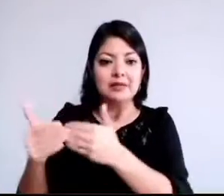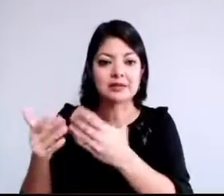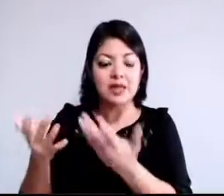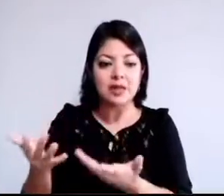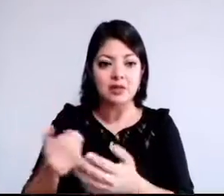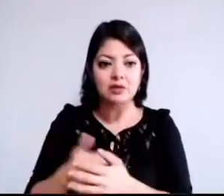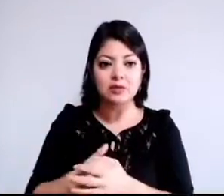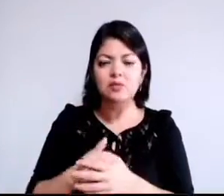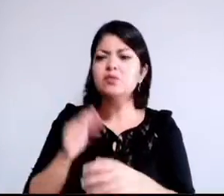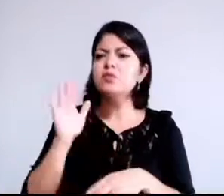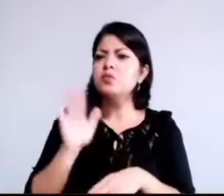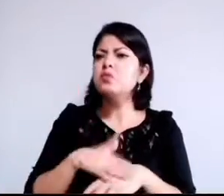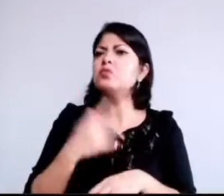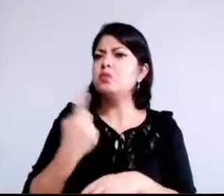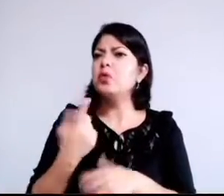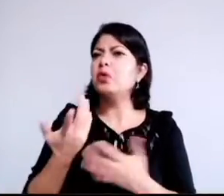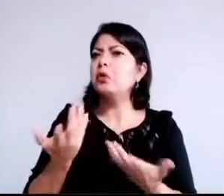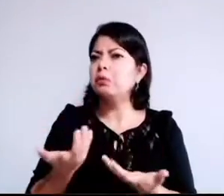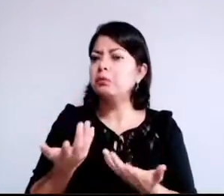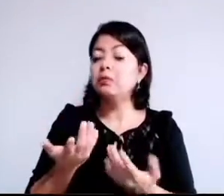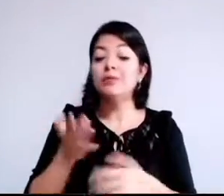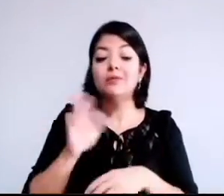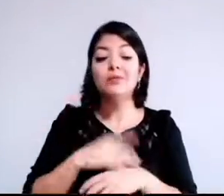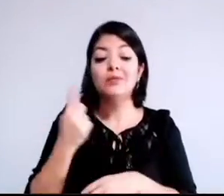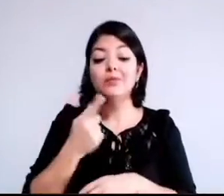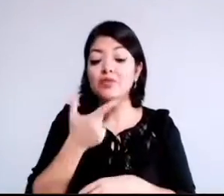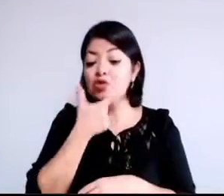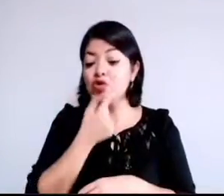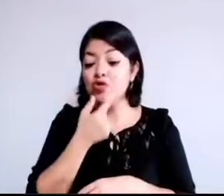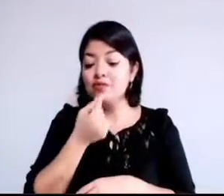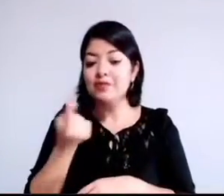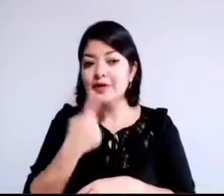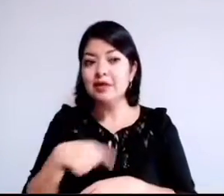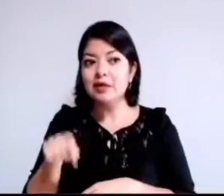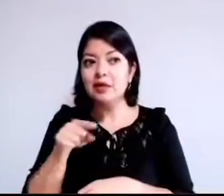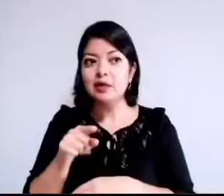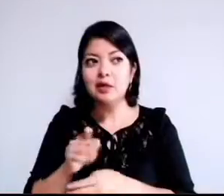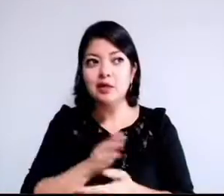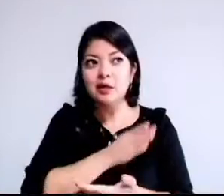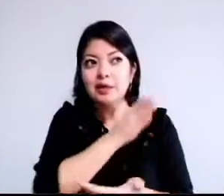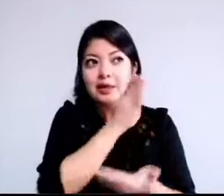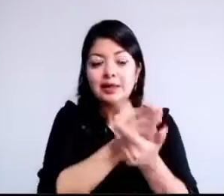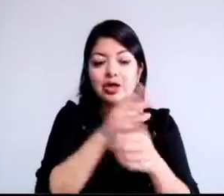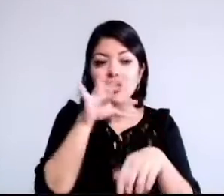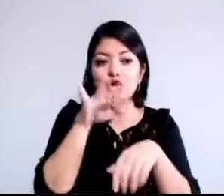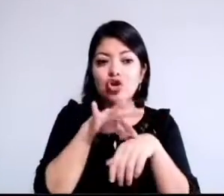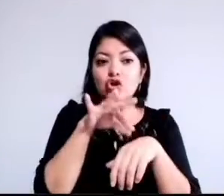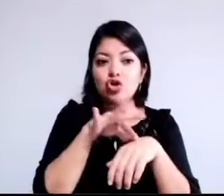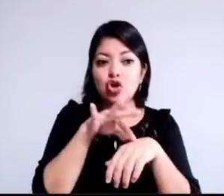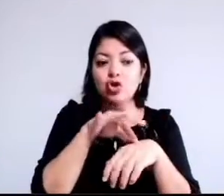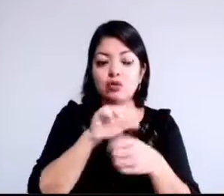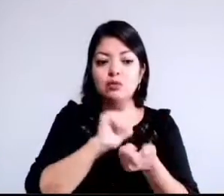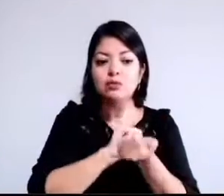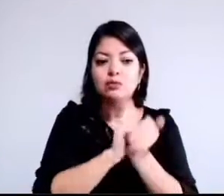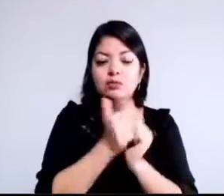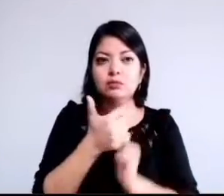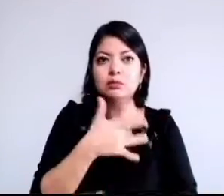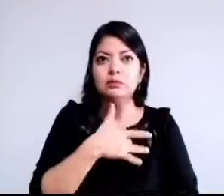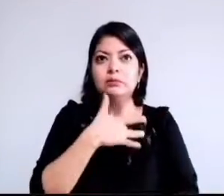porque los hombres acuden al médico cuando la enfermedad ya manifiesta síntomas.